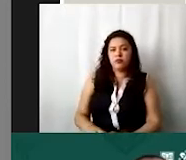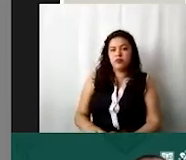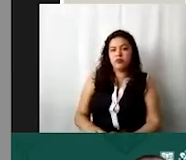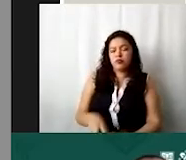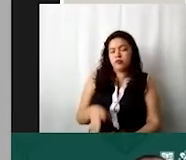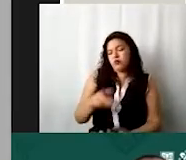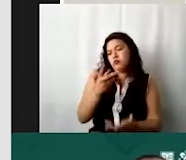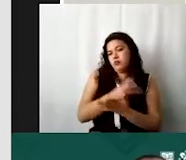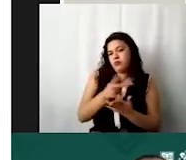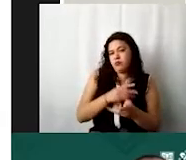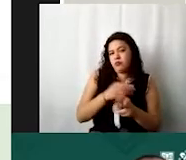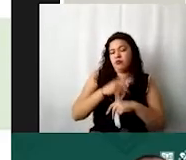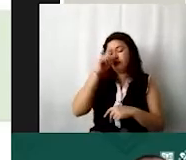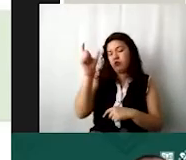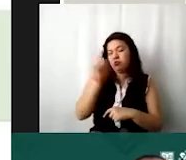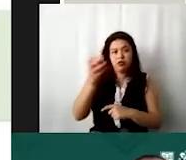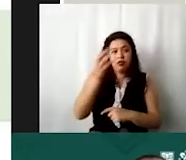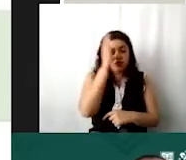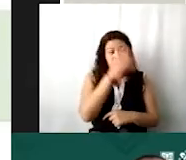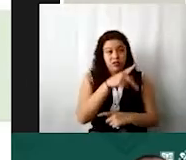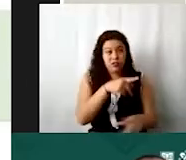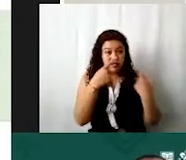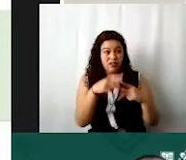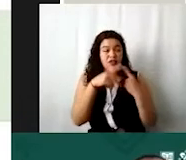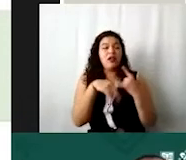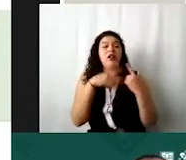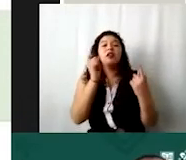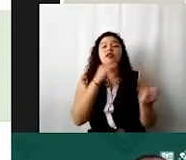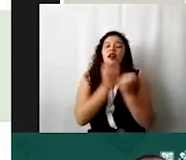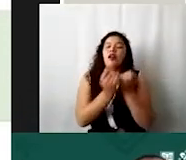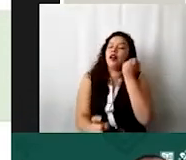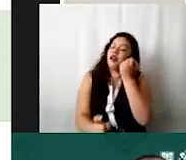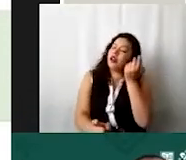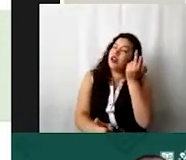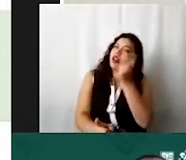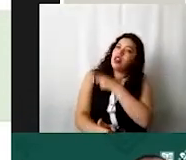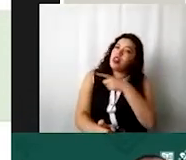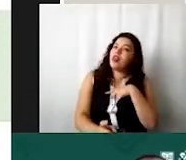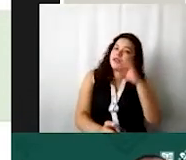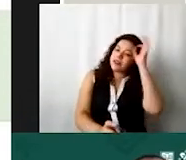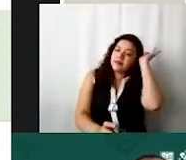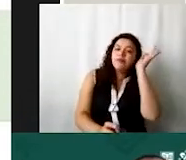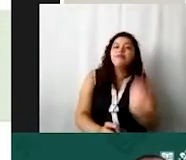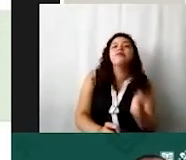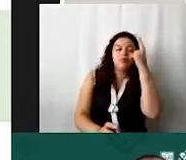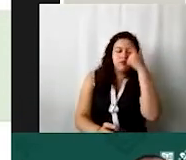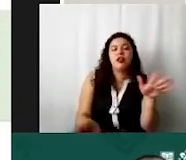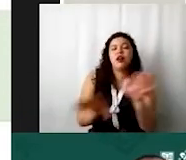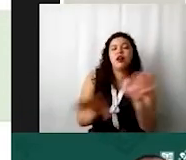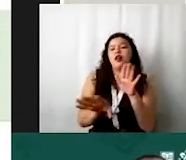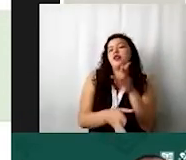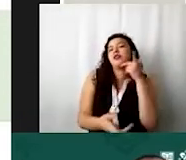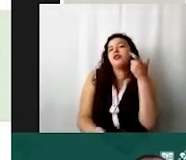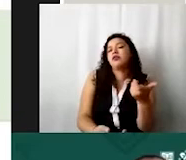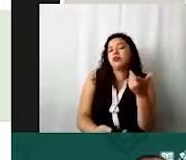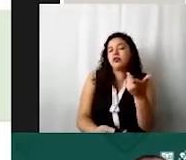presupuesto cuando pidan autorización para su venta de inmueble también van a tener que pedir autorización para modificar el presupuesto porque